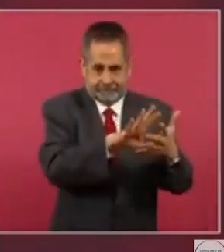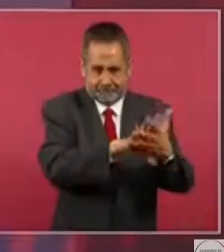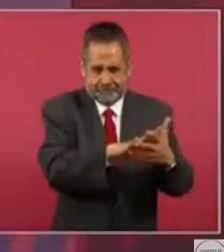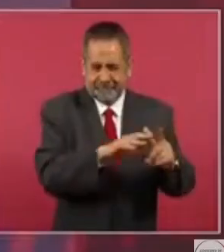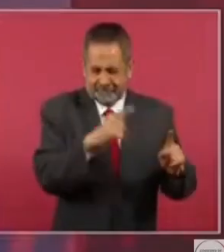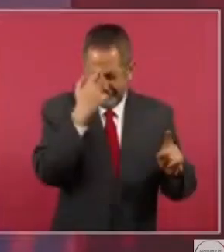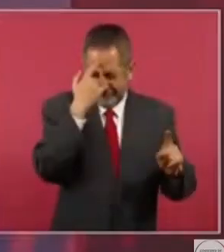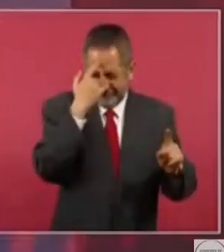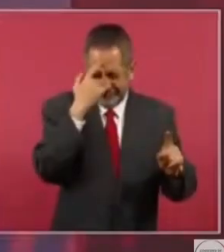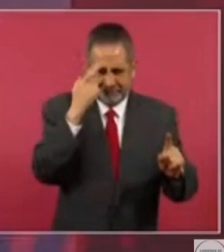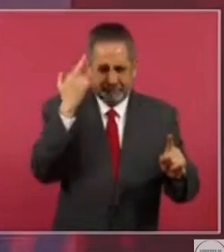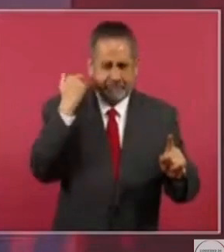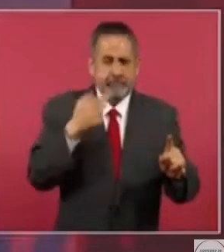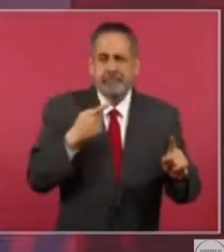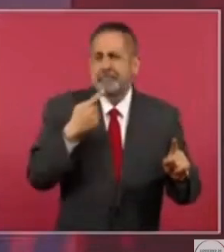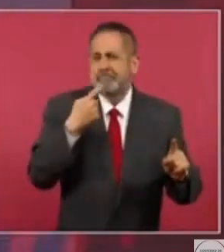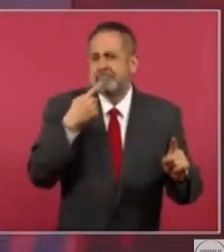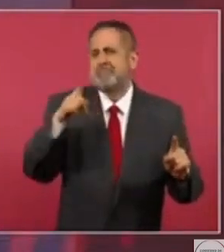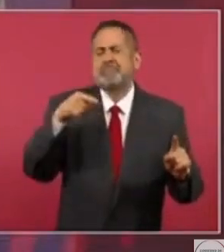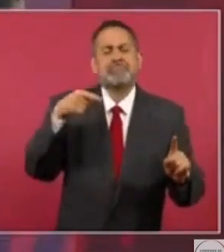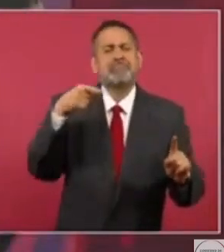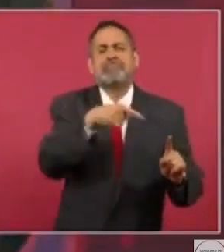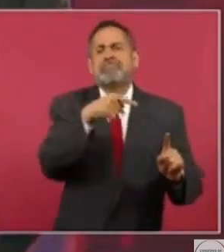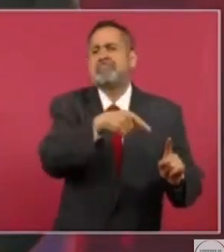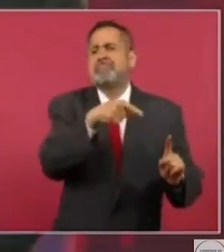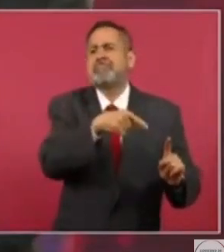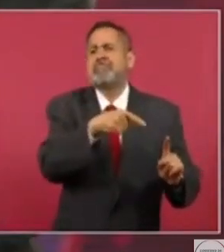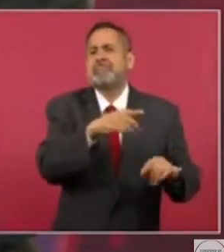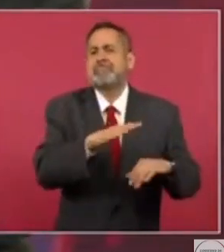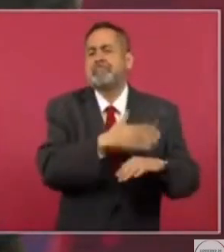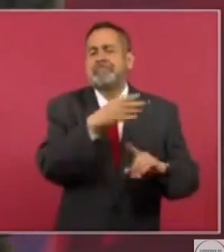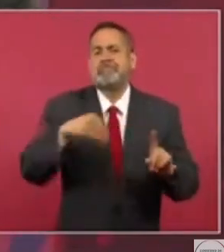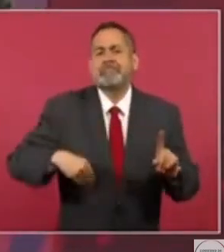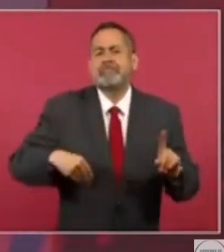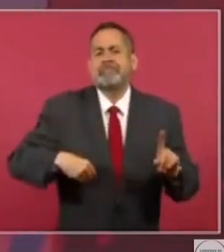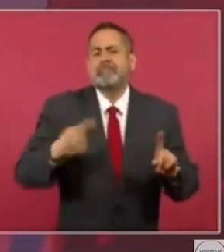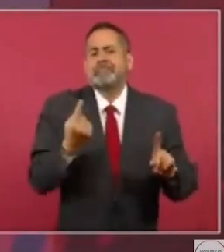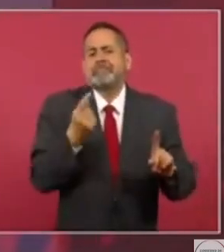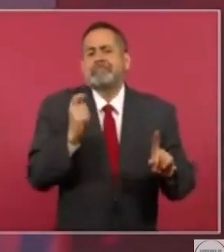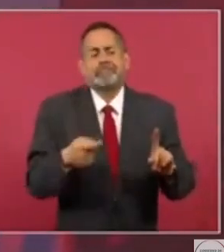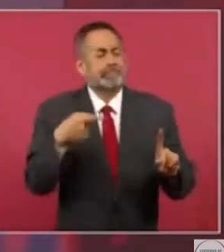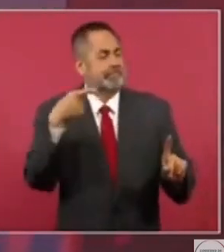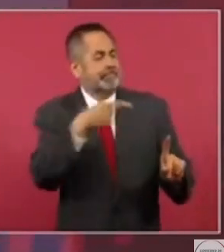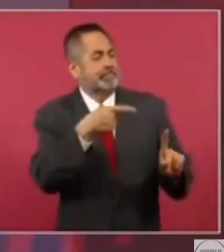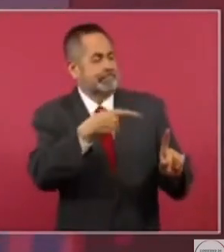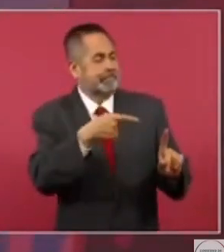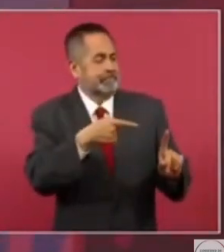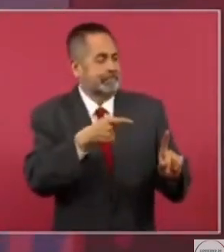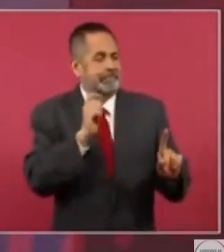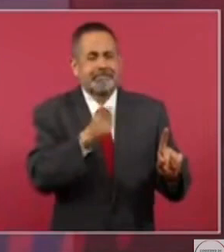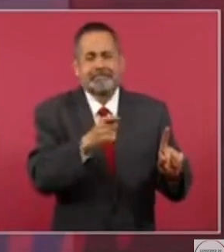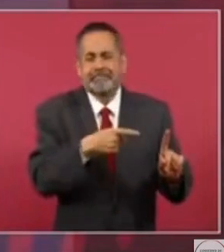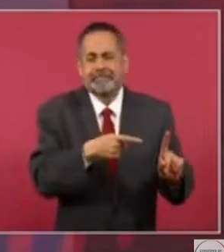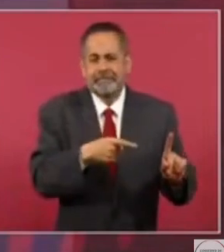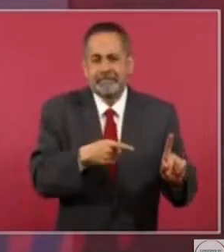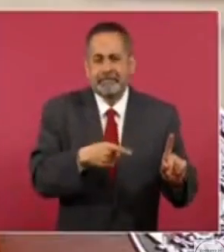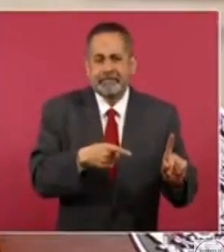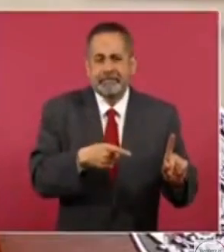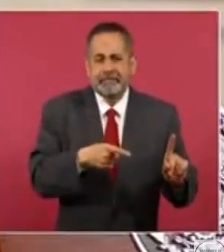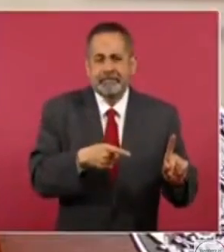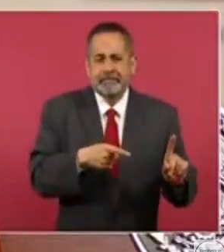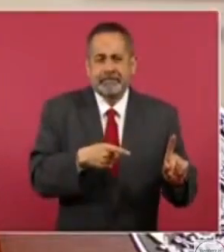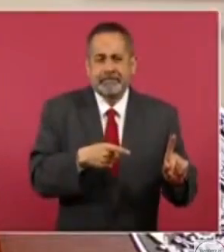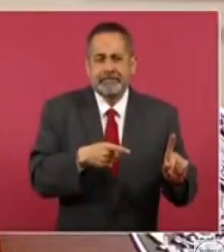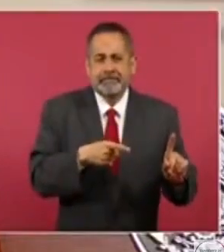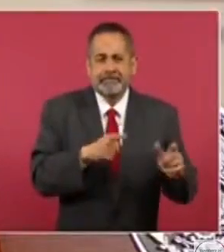lo acusaron por manejo